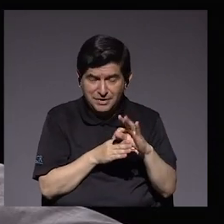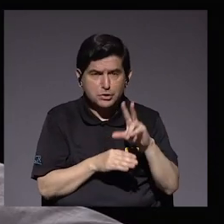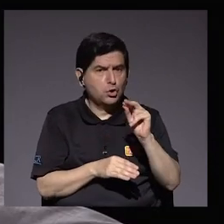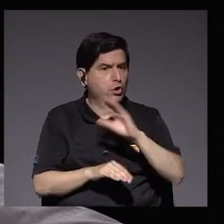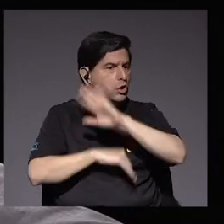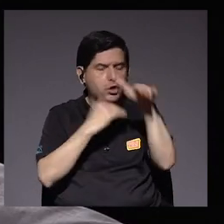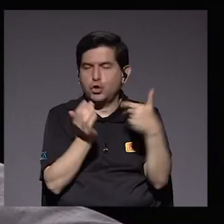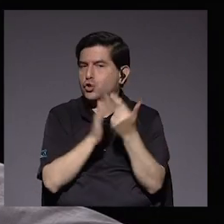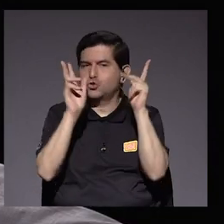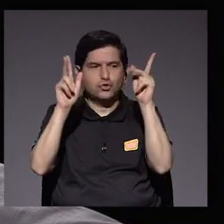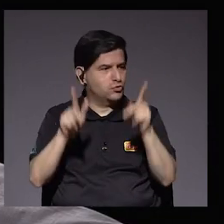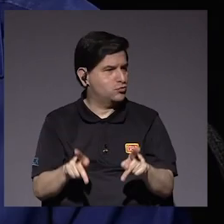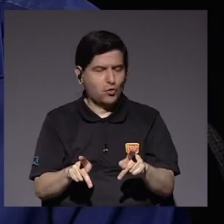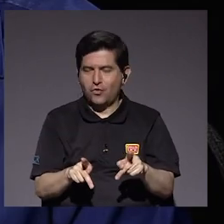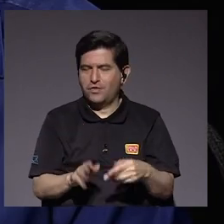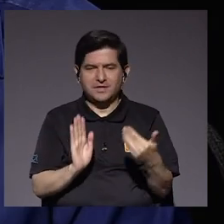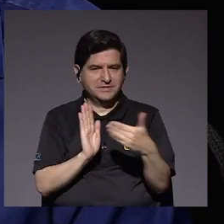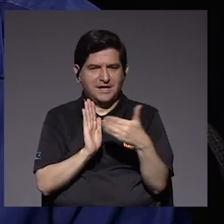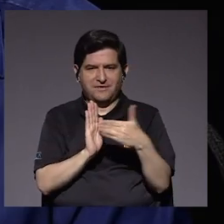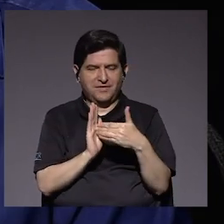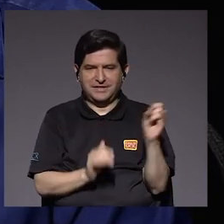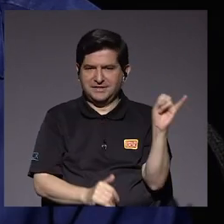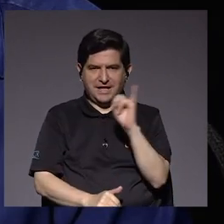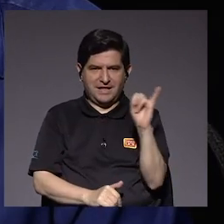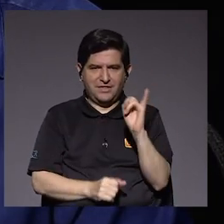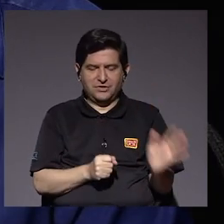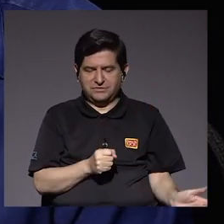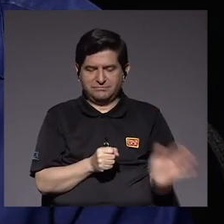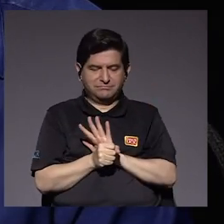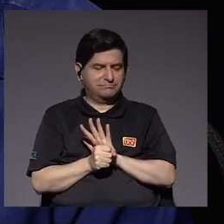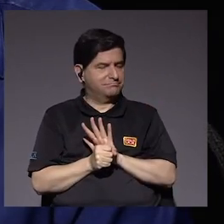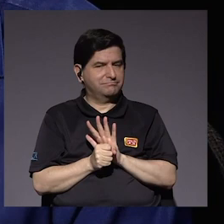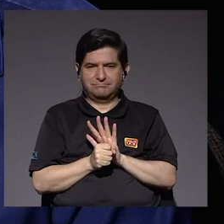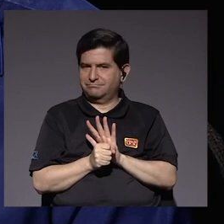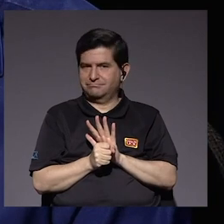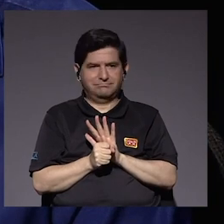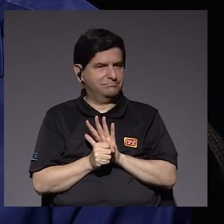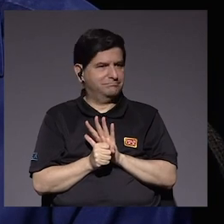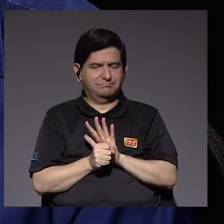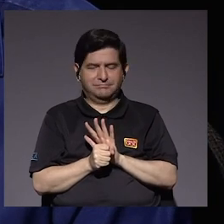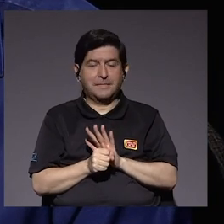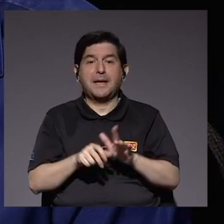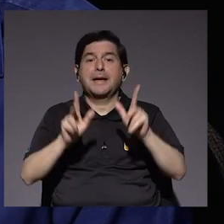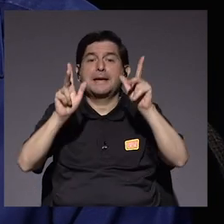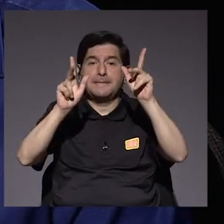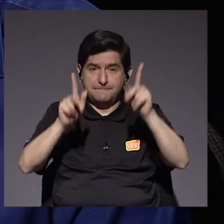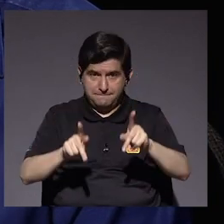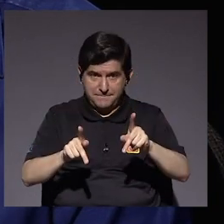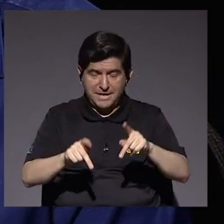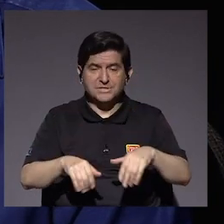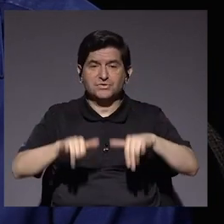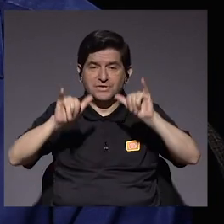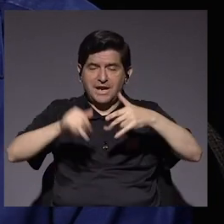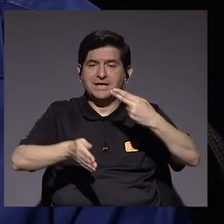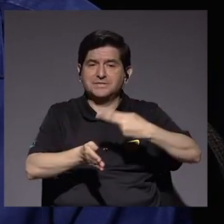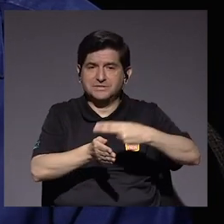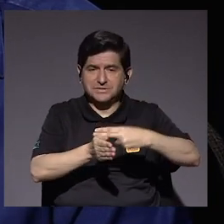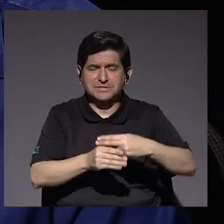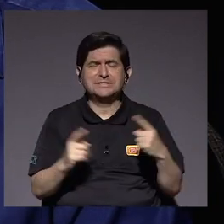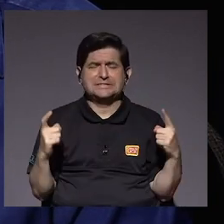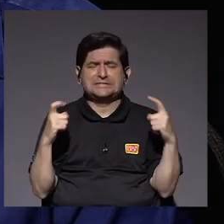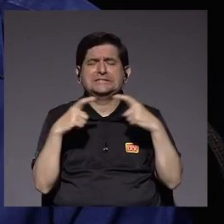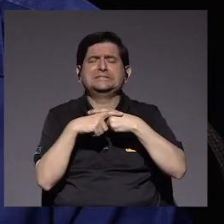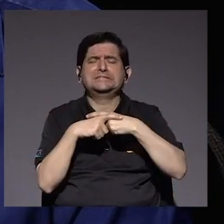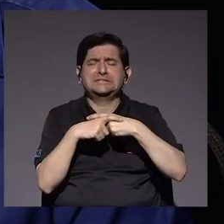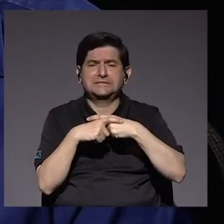un tratamiento para todos los pacientes que sufren infección por el coronavirus, sino para aquellos pacientes hospitalizados que están